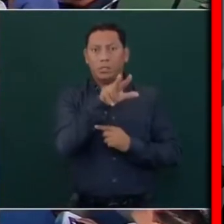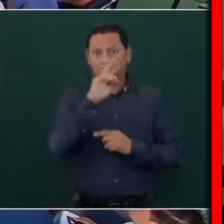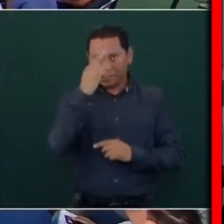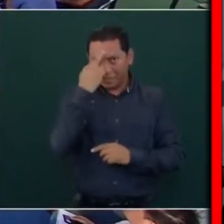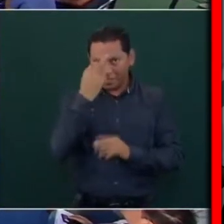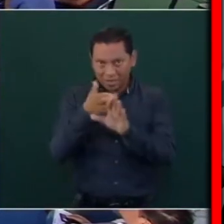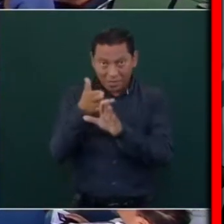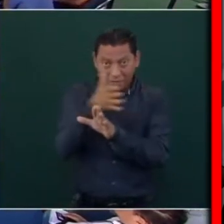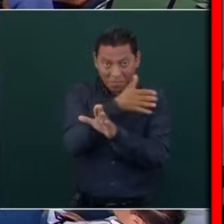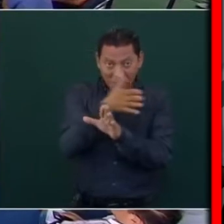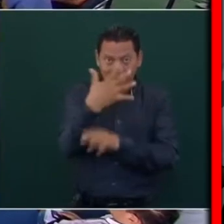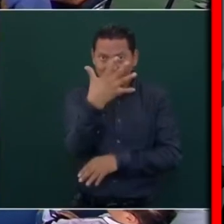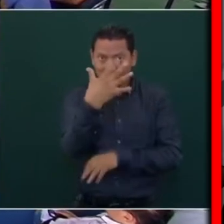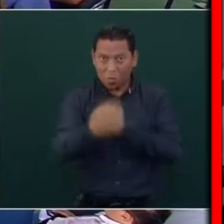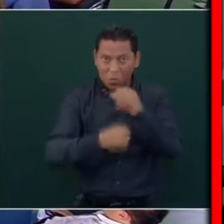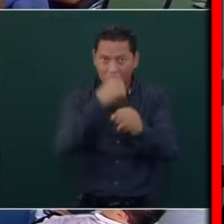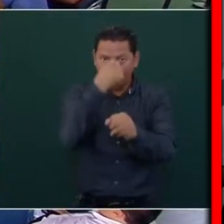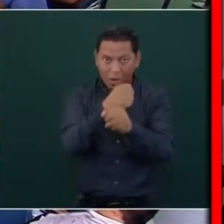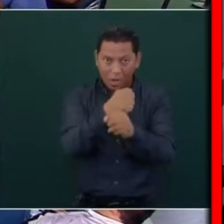cinco años.